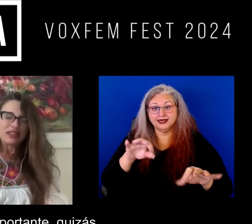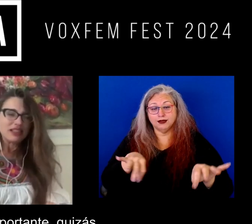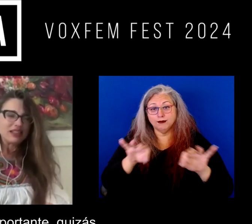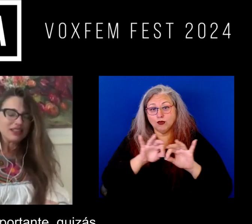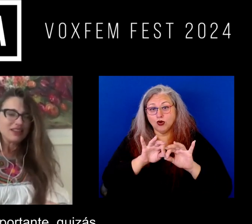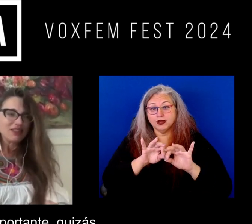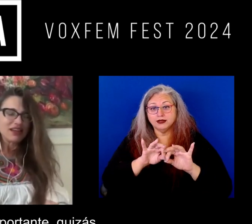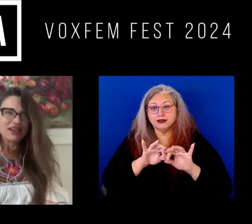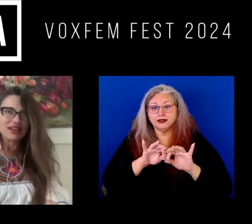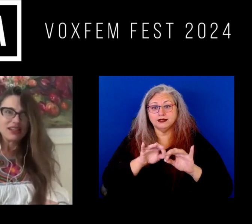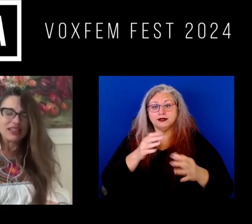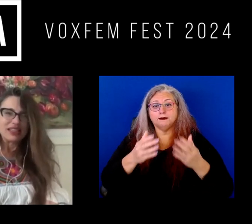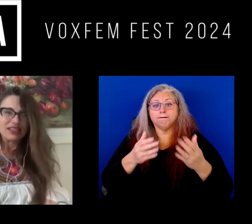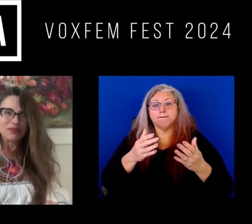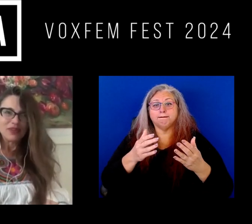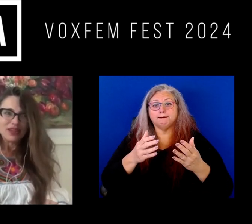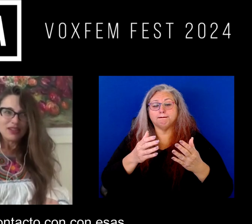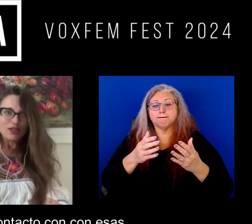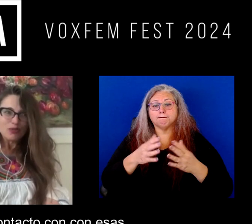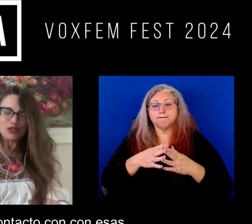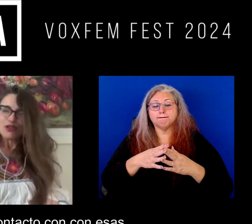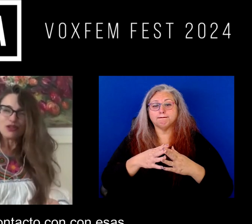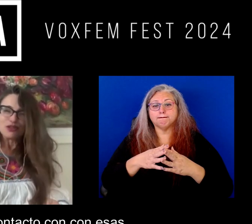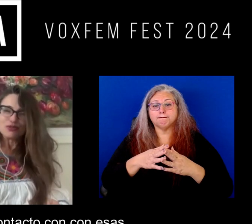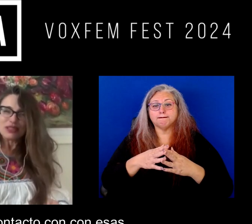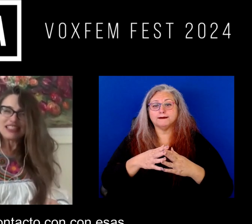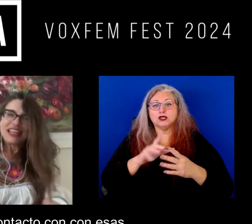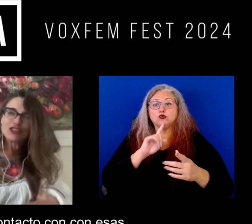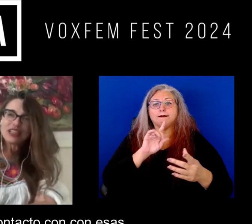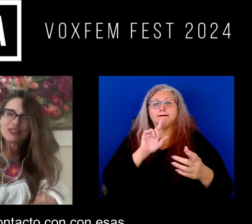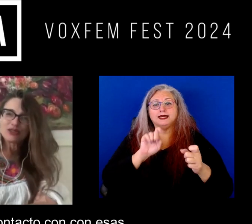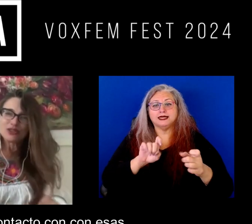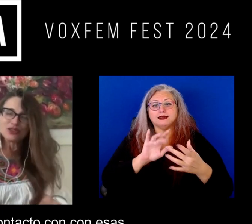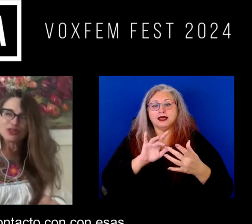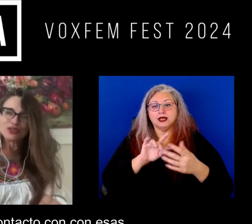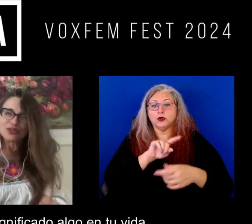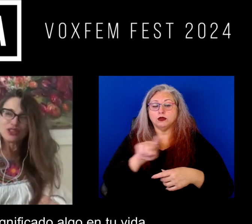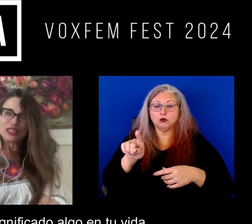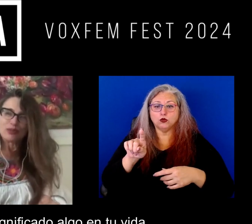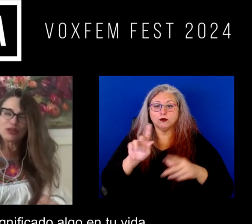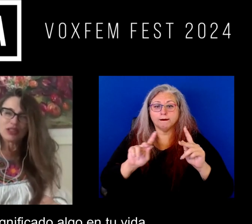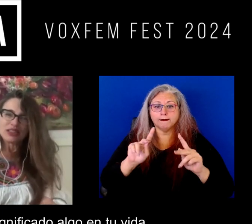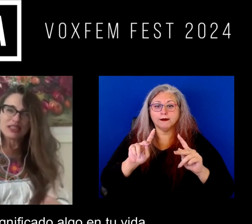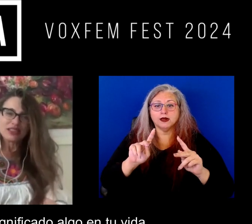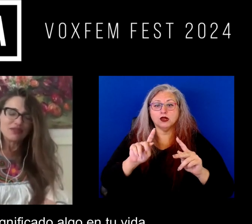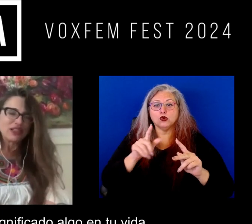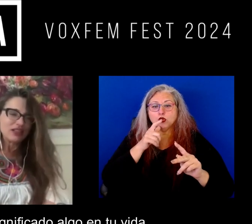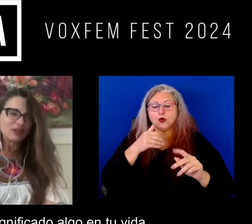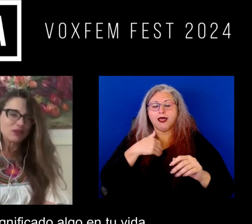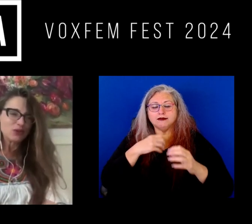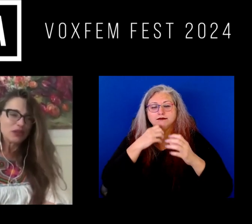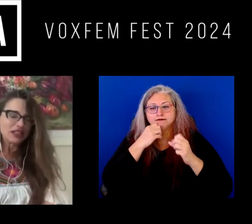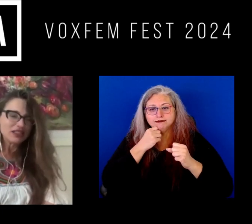importante quizá pues no estar en contacto con esas personas que han